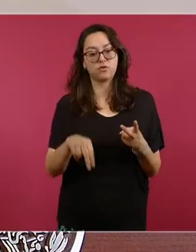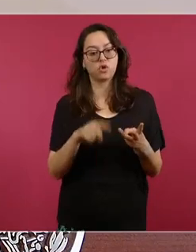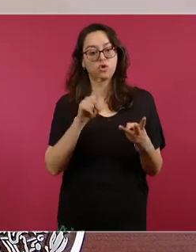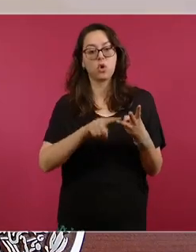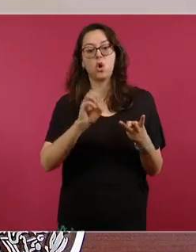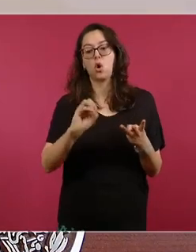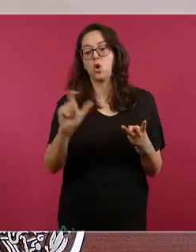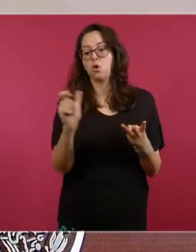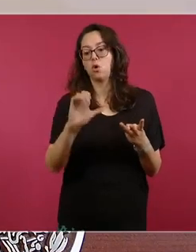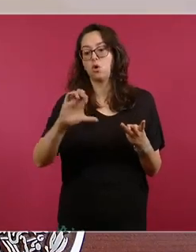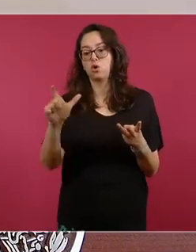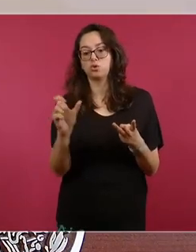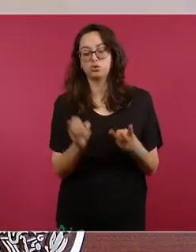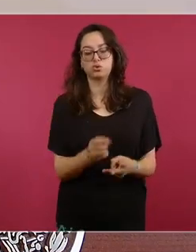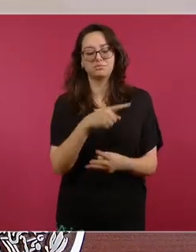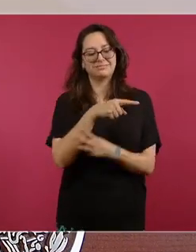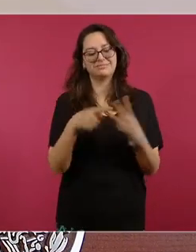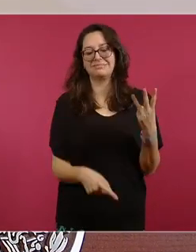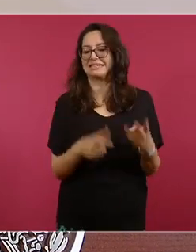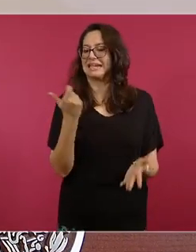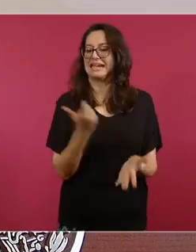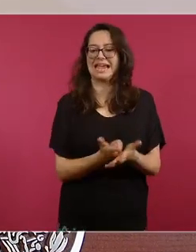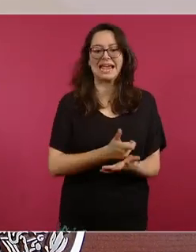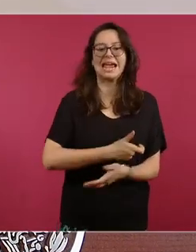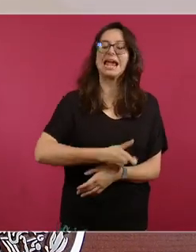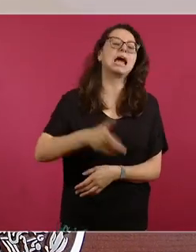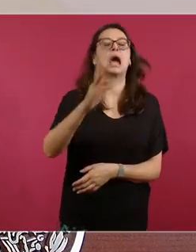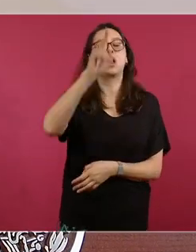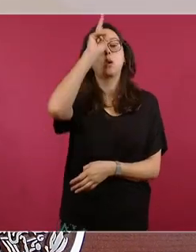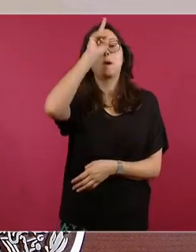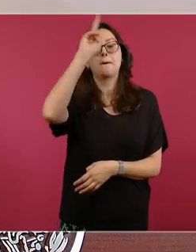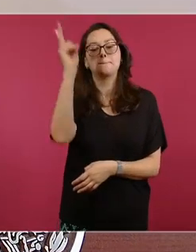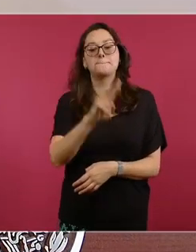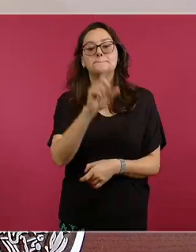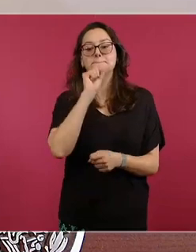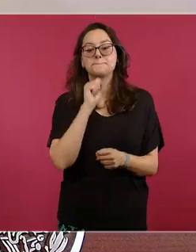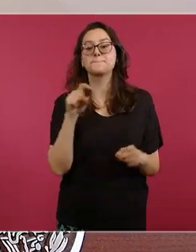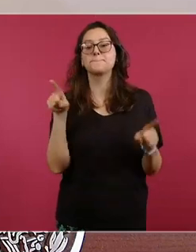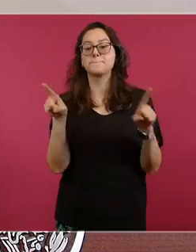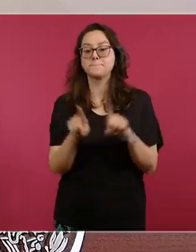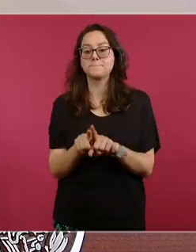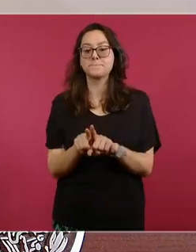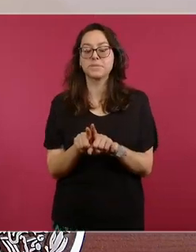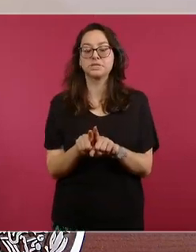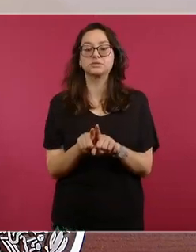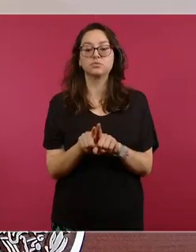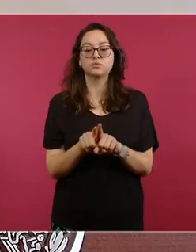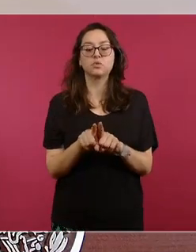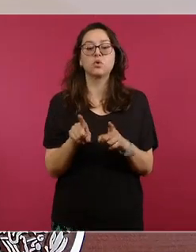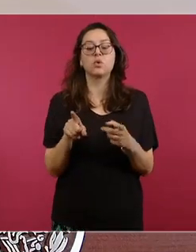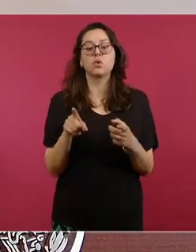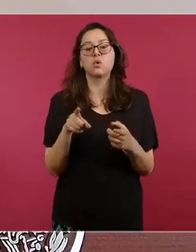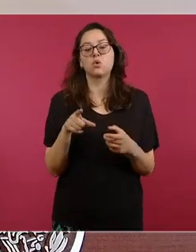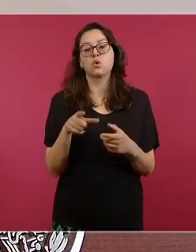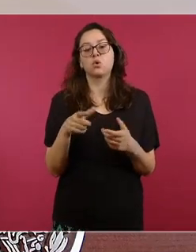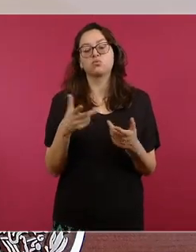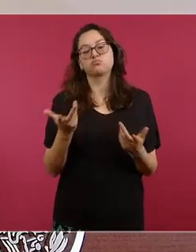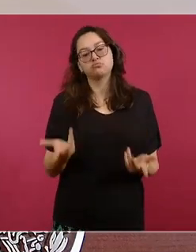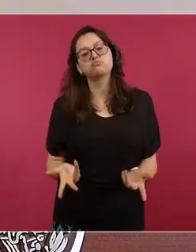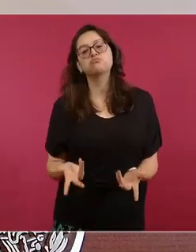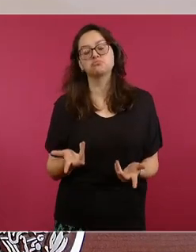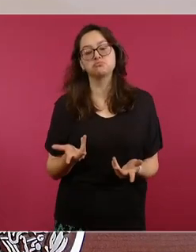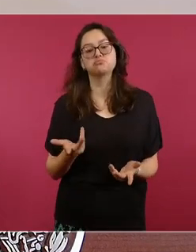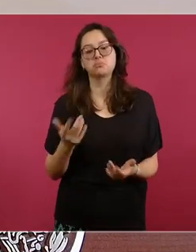más caras en todo el país. Y tenemos, una vez más, también en diferente orden, a diferencia de la semana pasada, pero nos